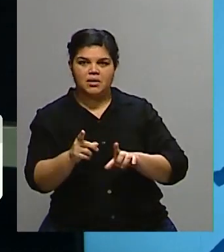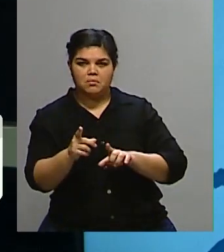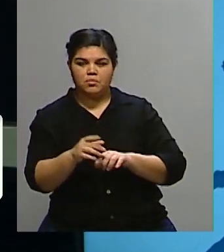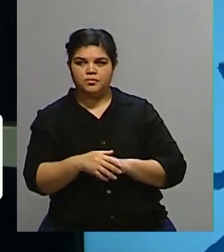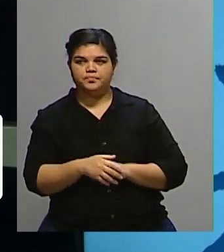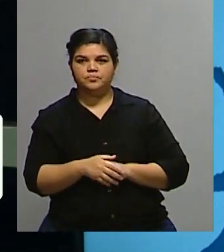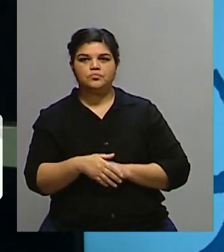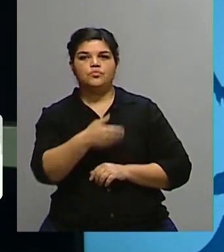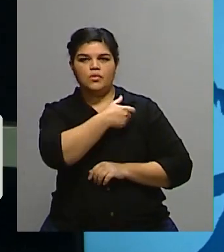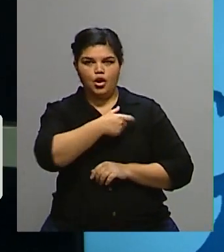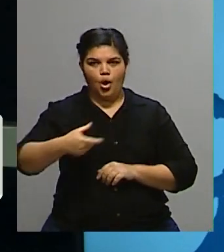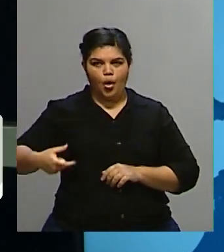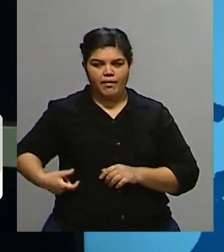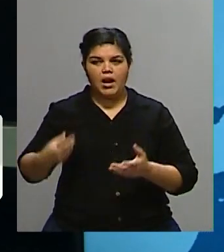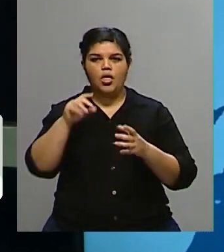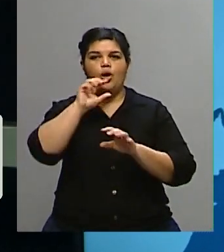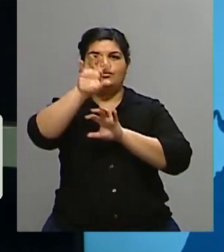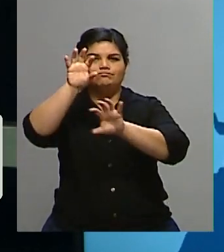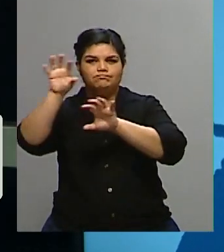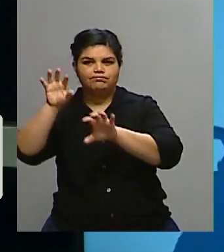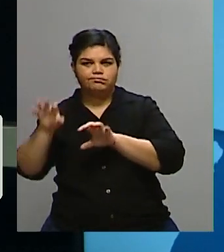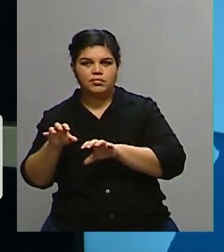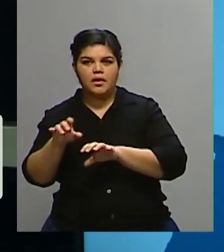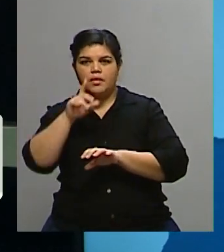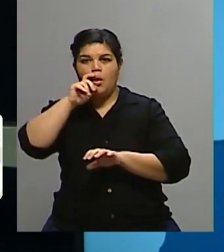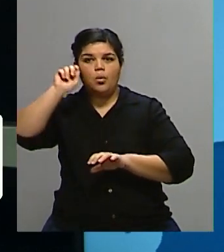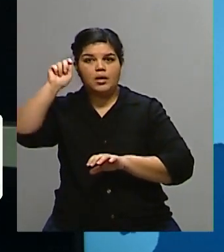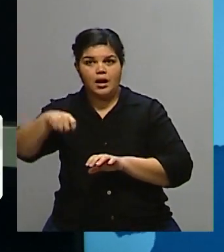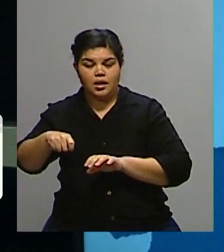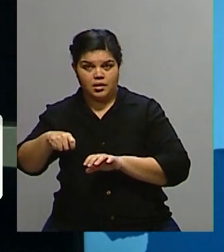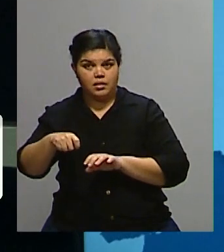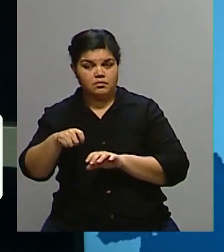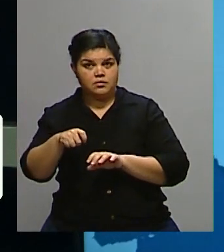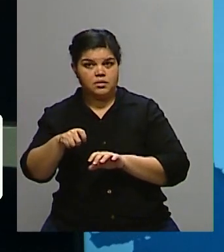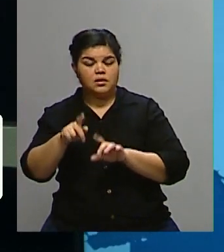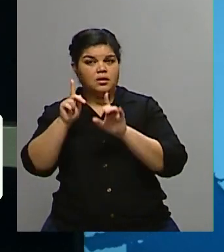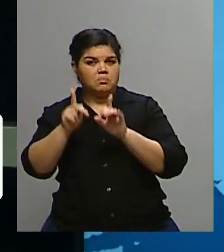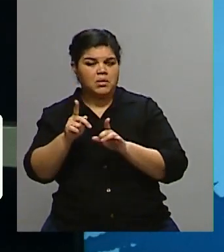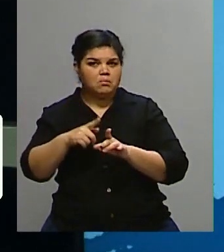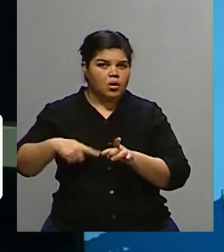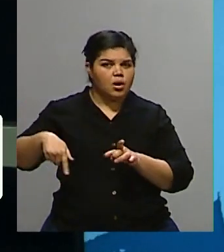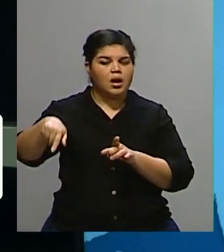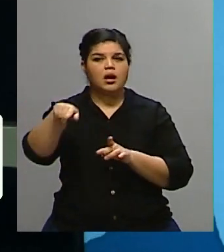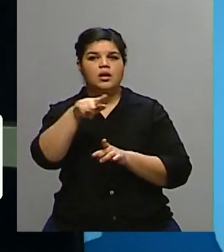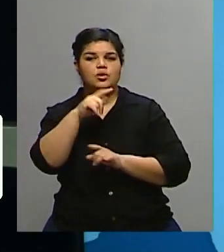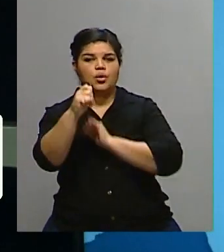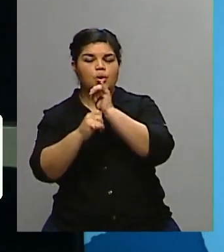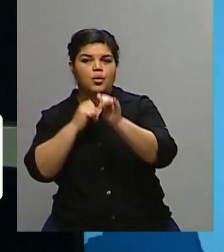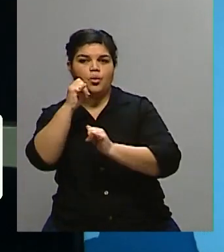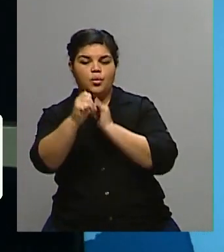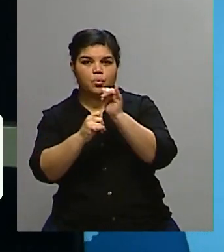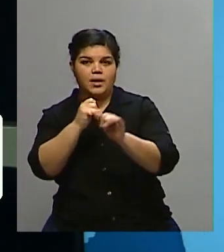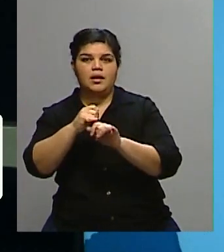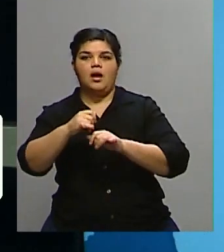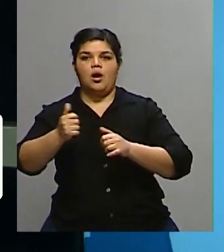gobernadores de algunos sectores de Ucrania, que indican que en esta movida que ha